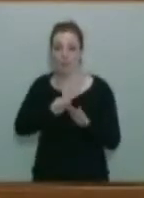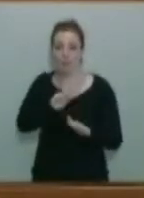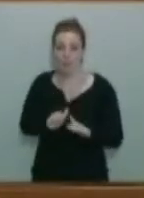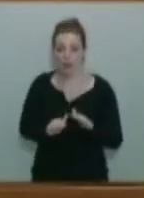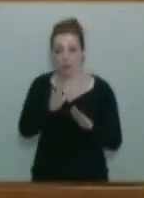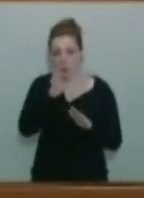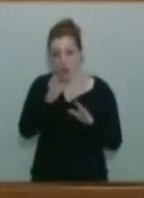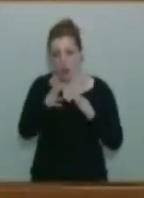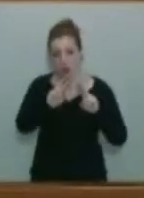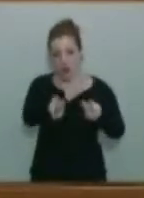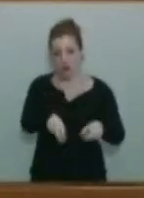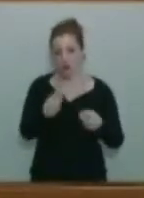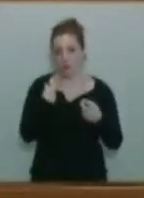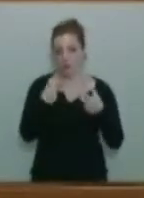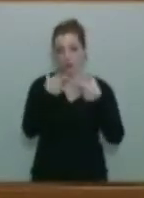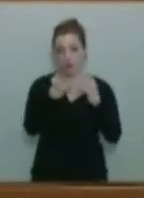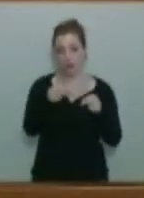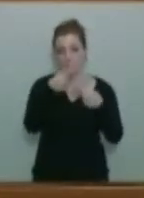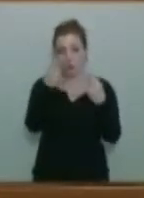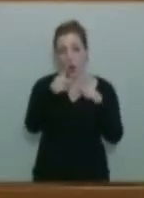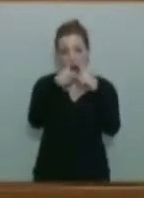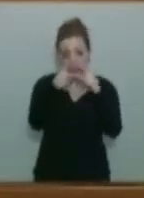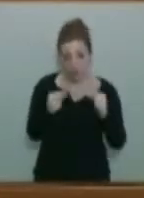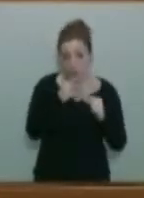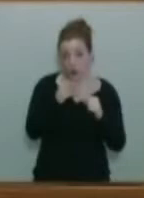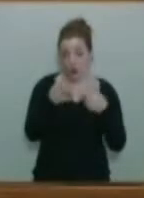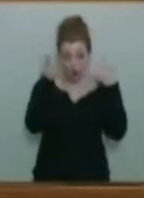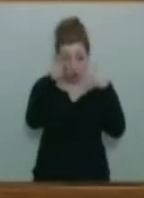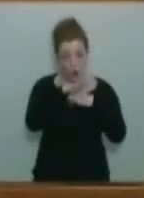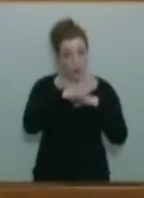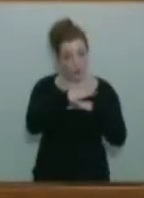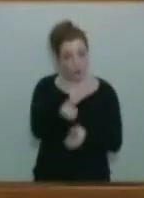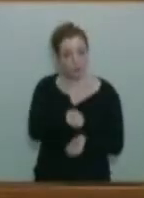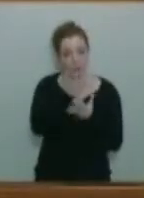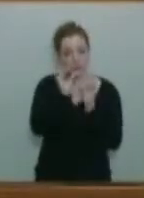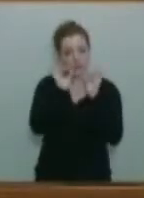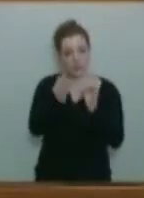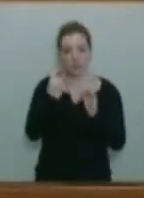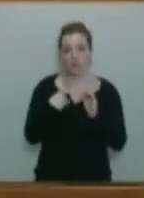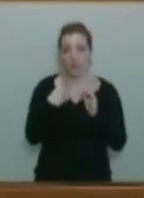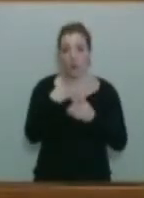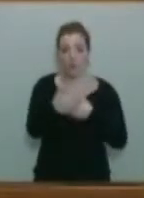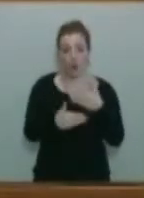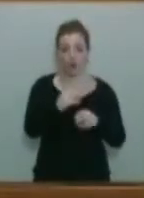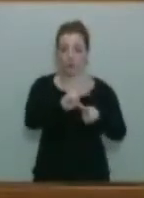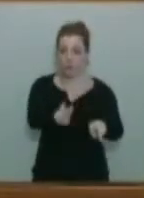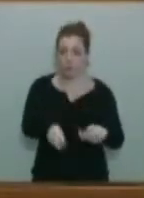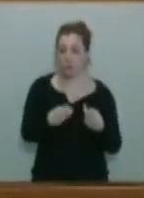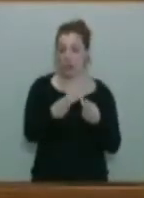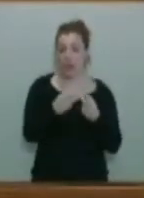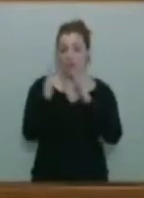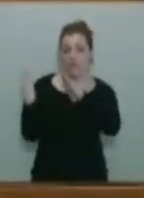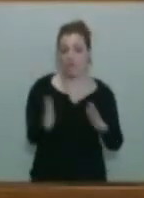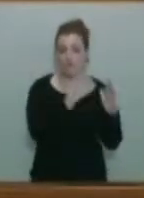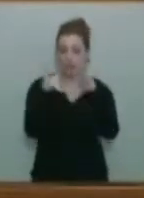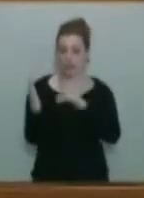sector público asturiano. El Consejo de Gobierno así lo anunció, decidió acometer este proceso de reestructuración en tres fases, cada